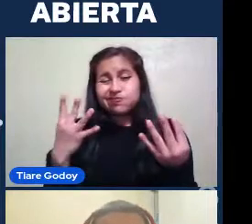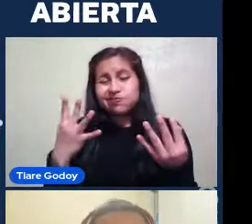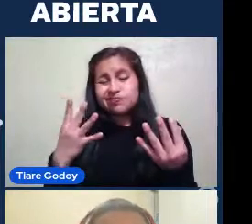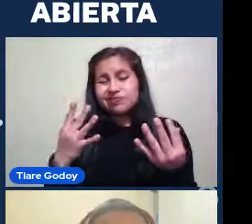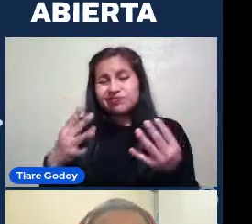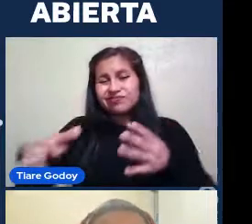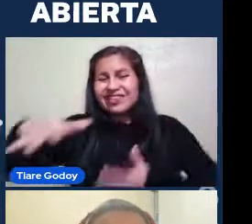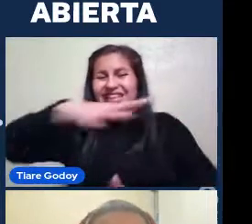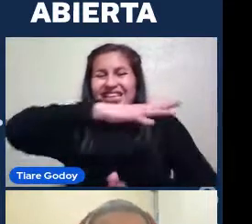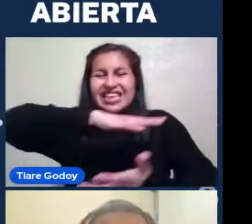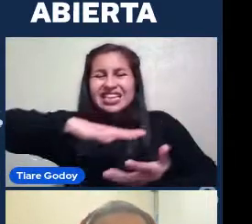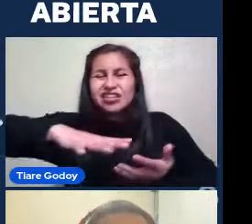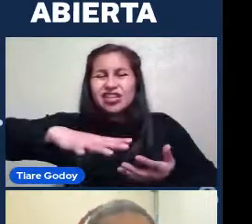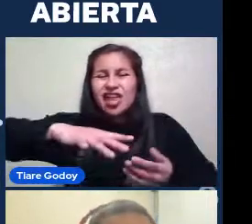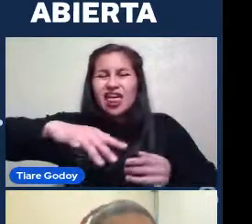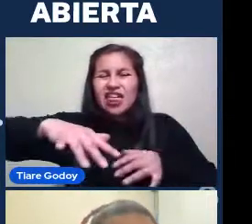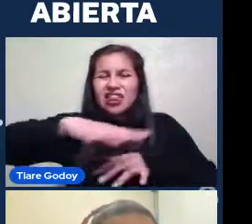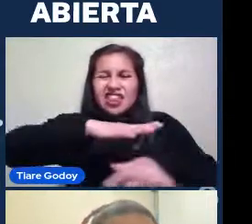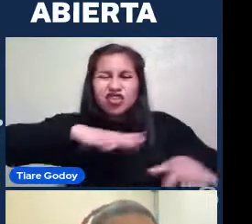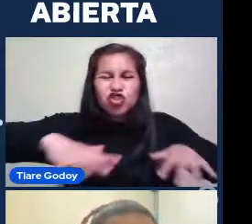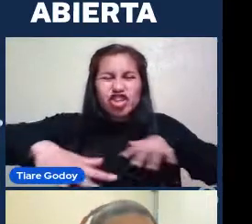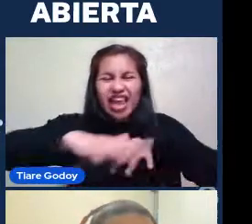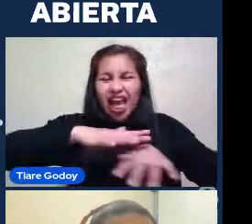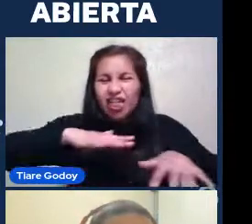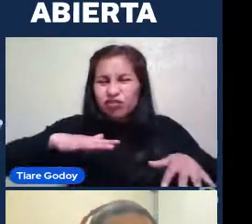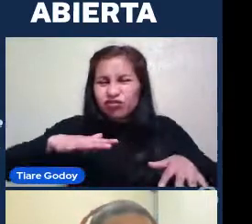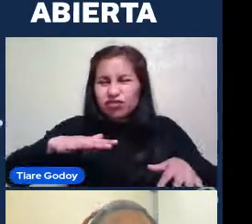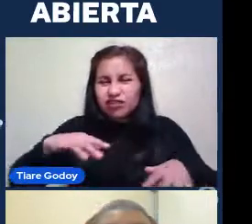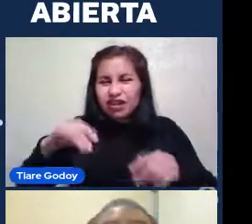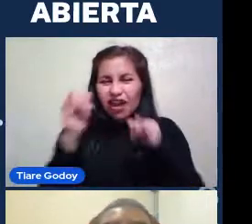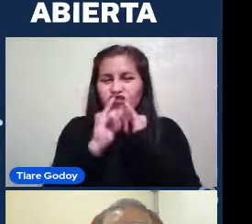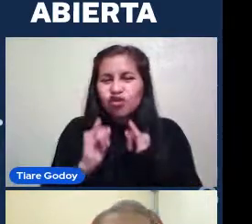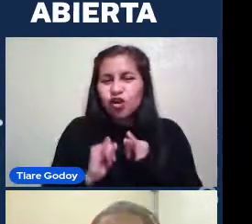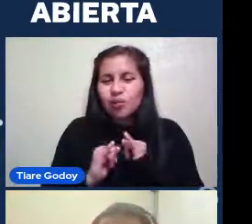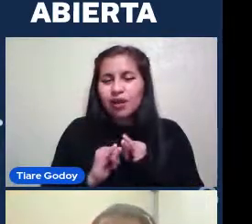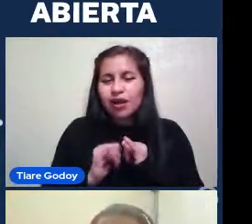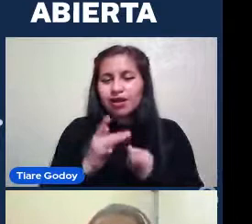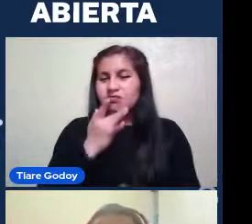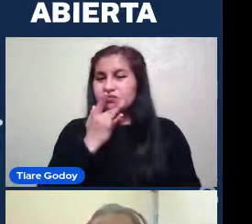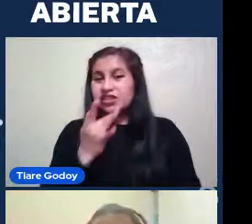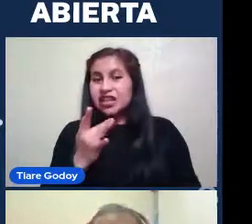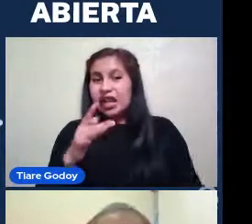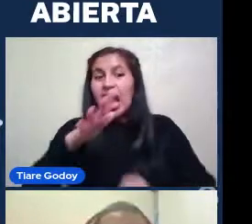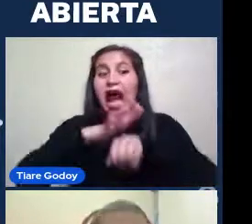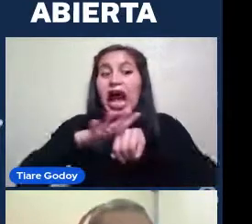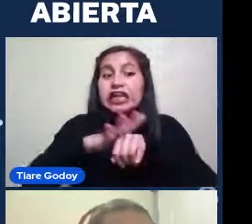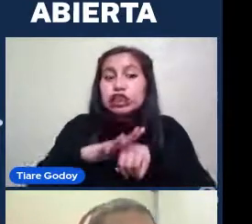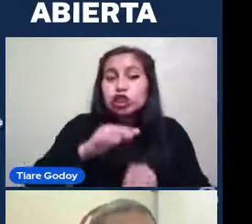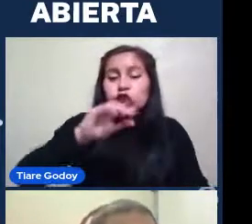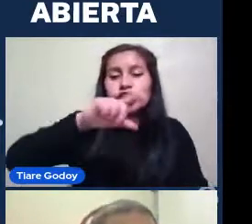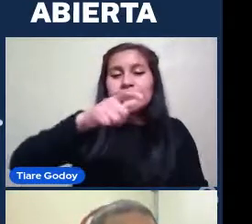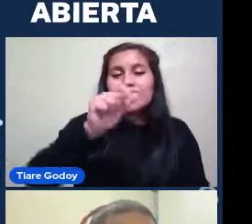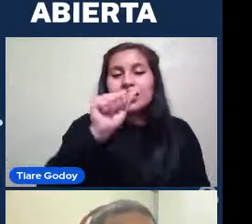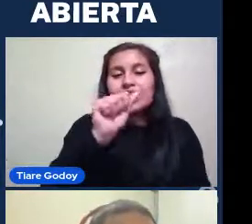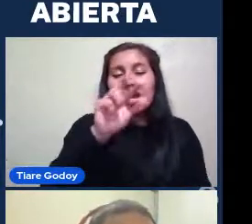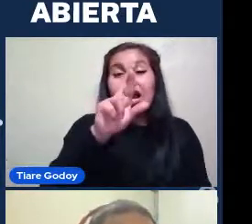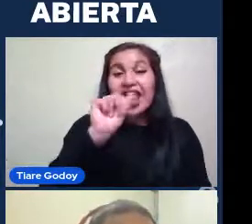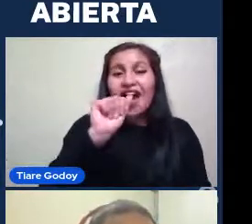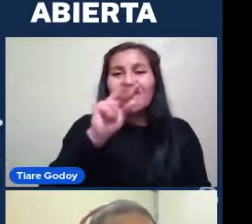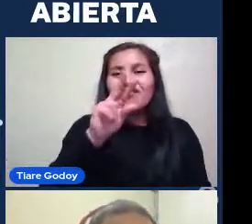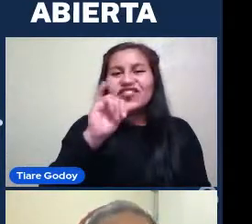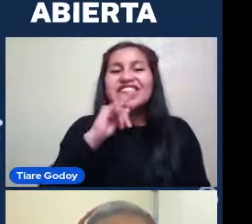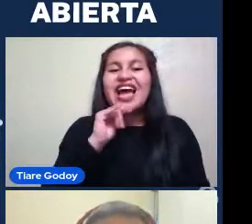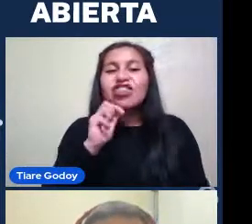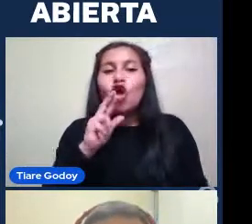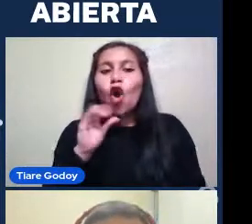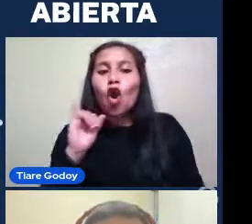Desordenado Y eso es Justamente Por el La acción Gravitatoria De algún cuerpo Cercano Que ha